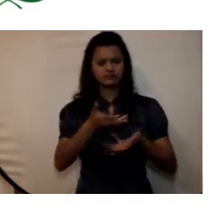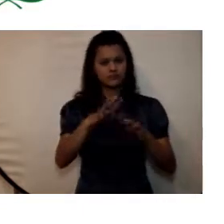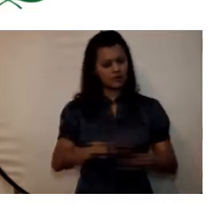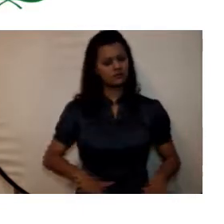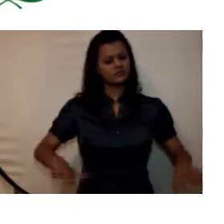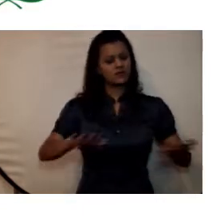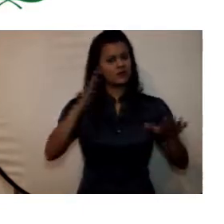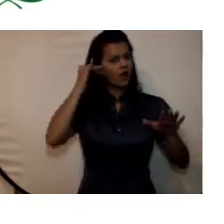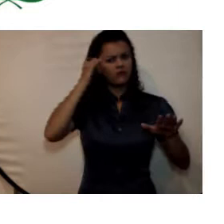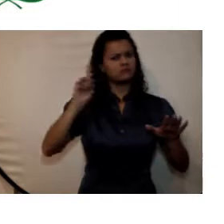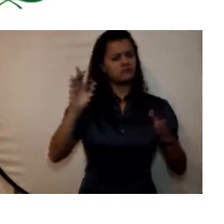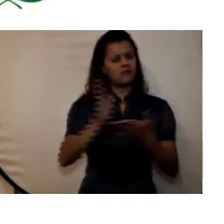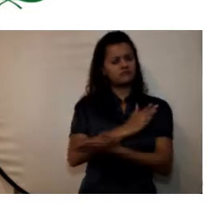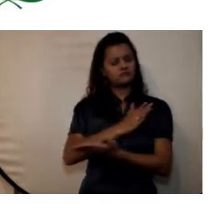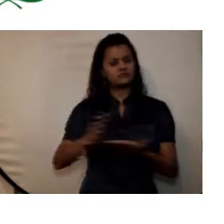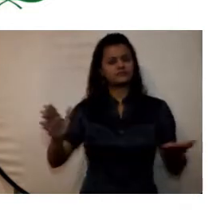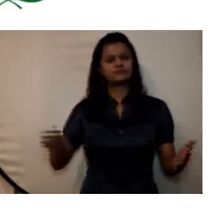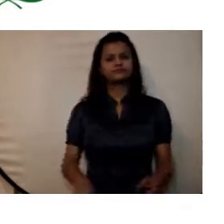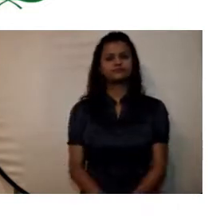no académico